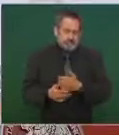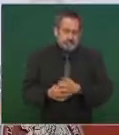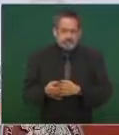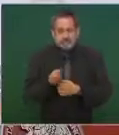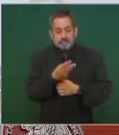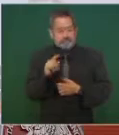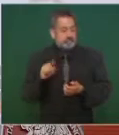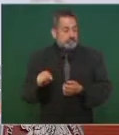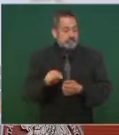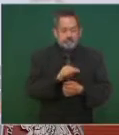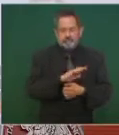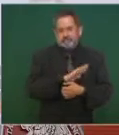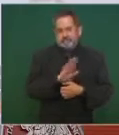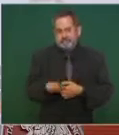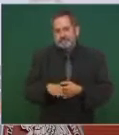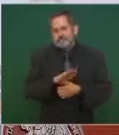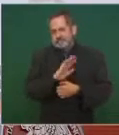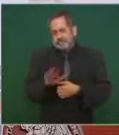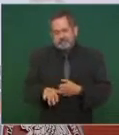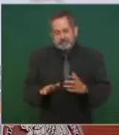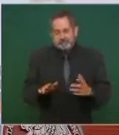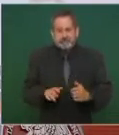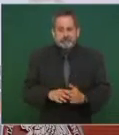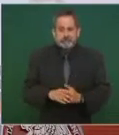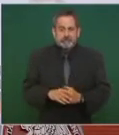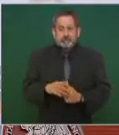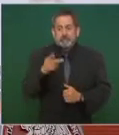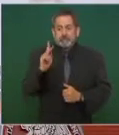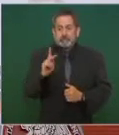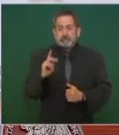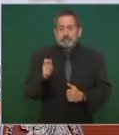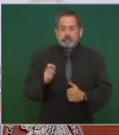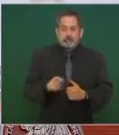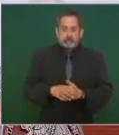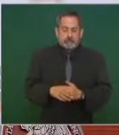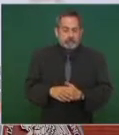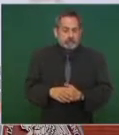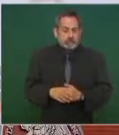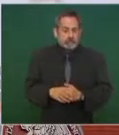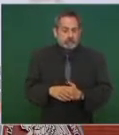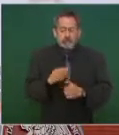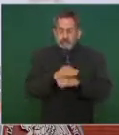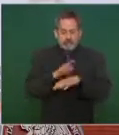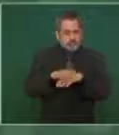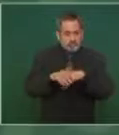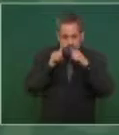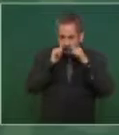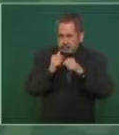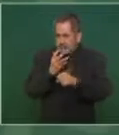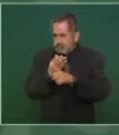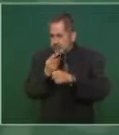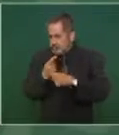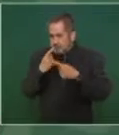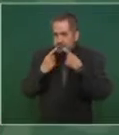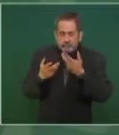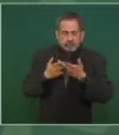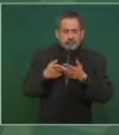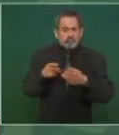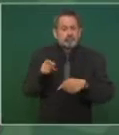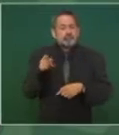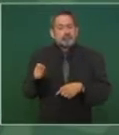pérdidas de vidas humanas, pero se está atendiendo a las